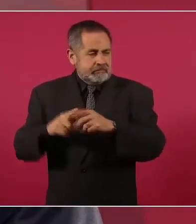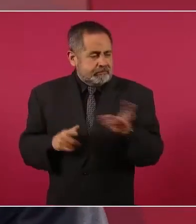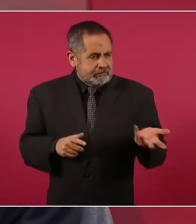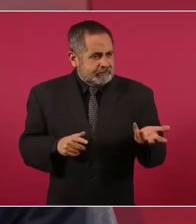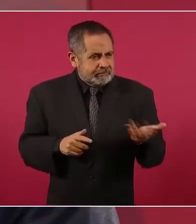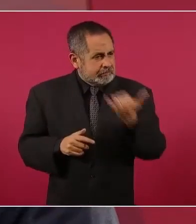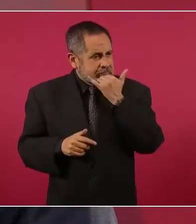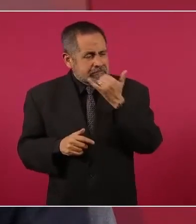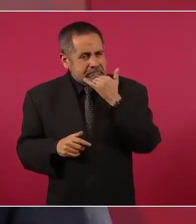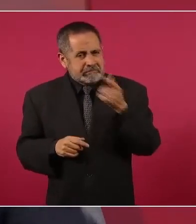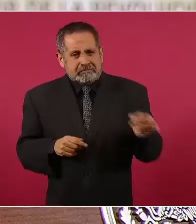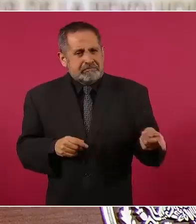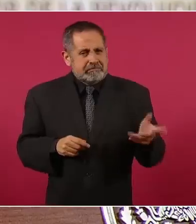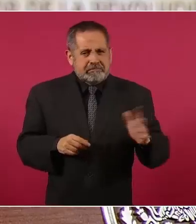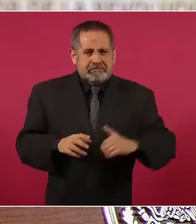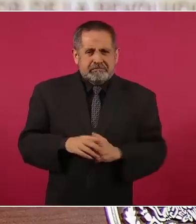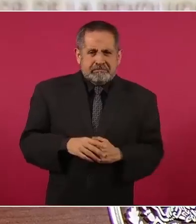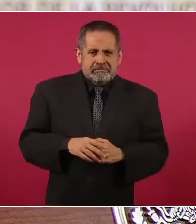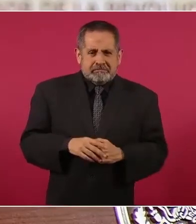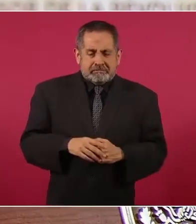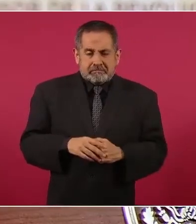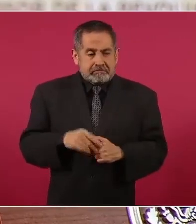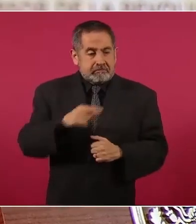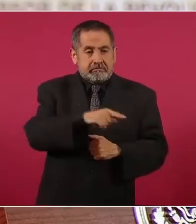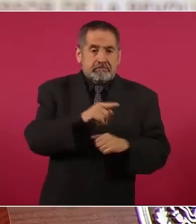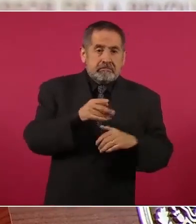lo sala.